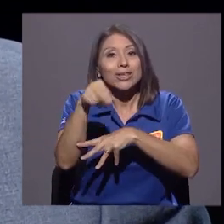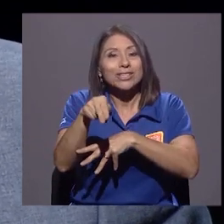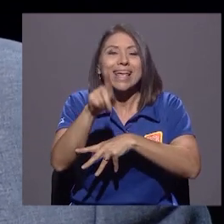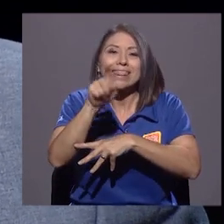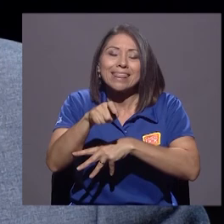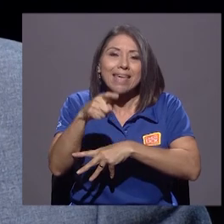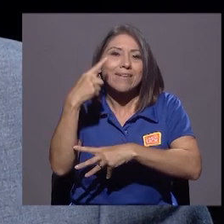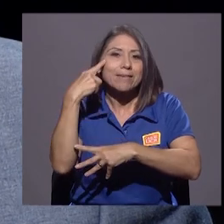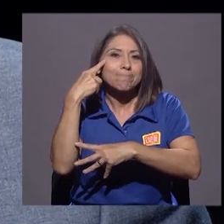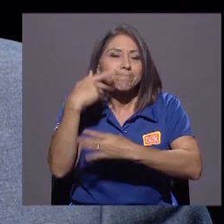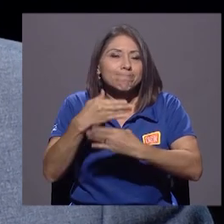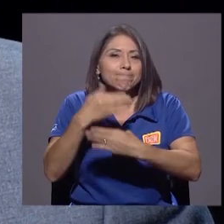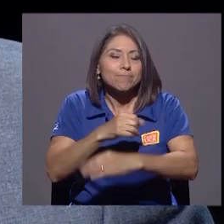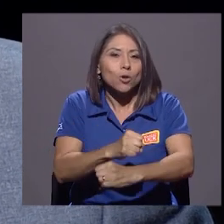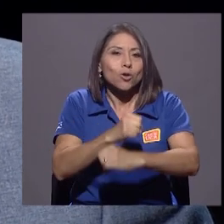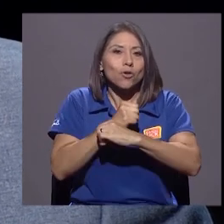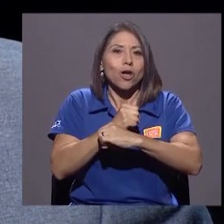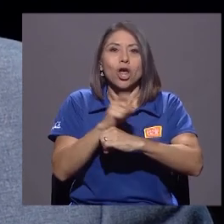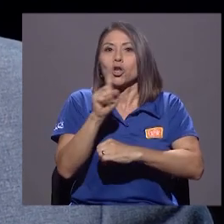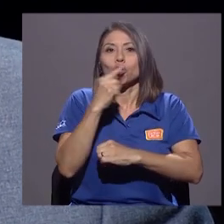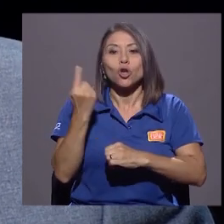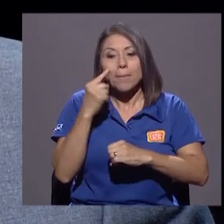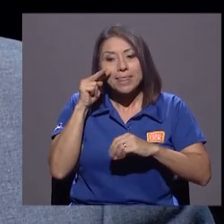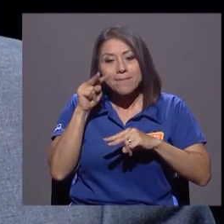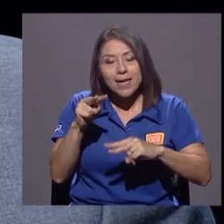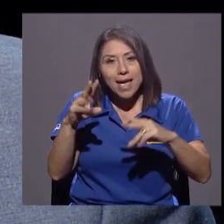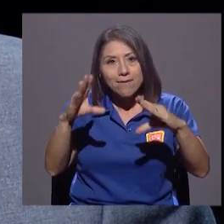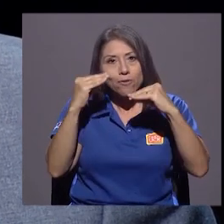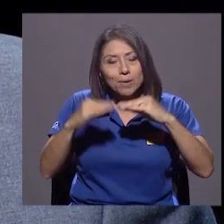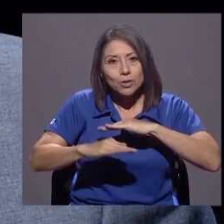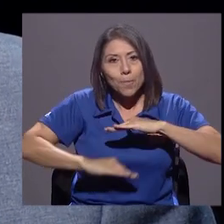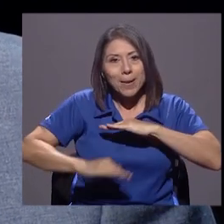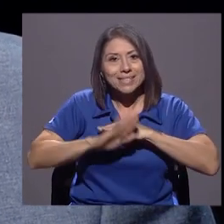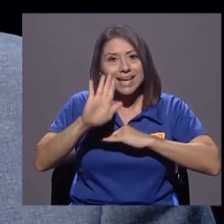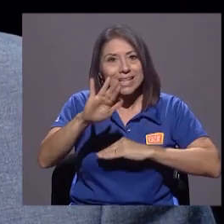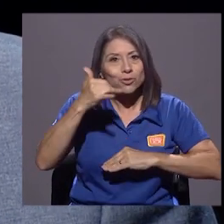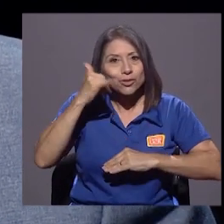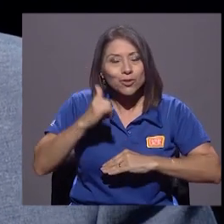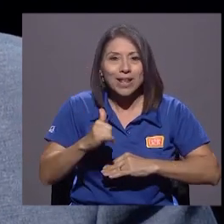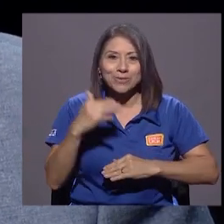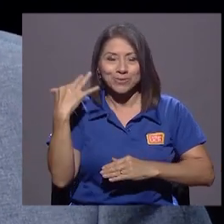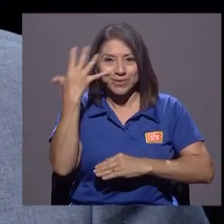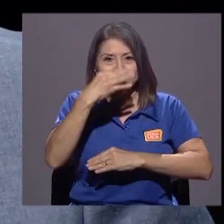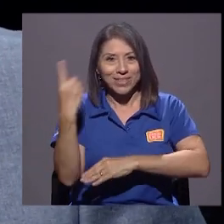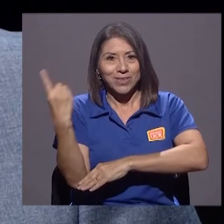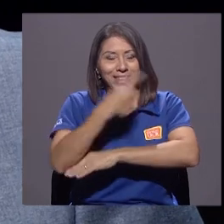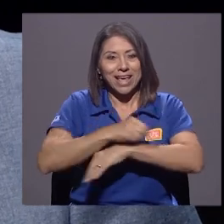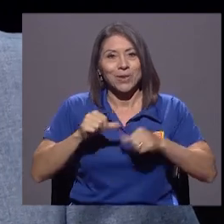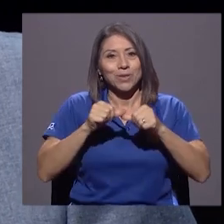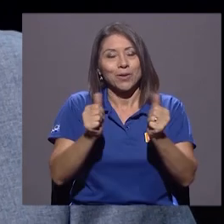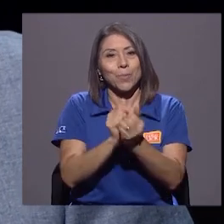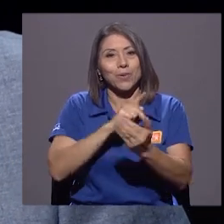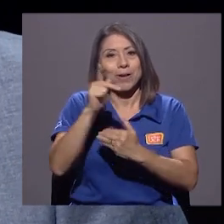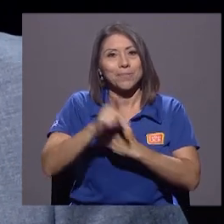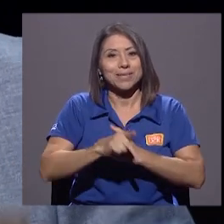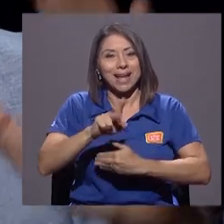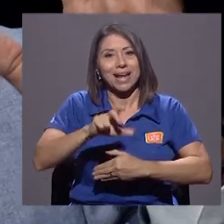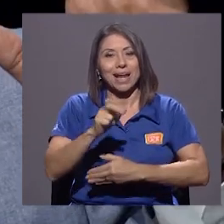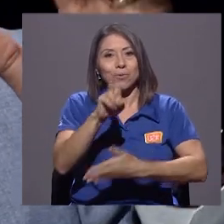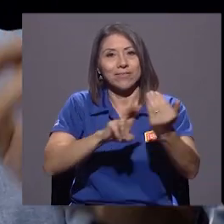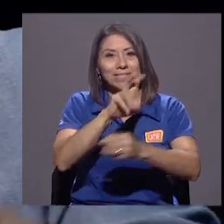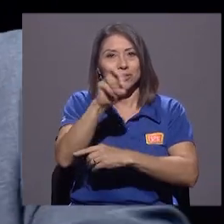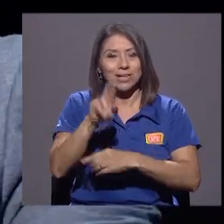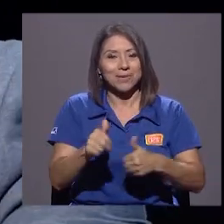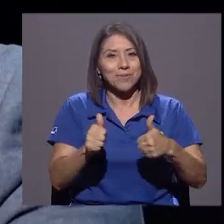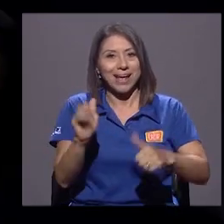básica que recibe en su dispositivo celular. Que tenga un lindo día, quédese en la programación del Canal Universidad de Costa Rica. Buena nota.